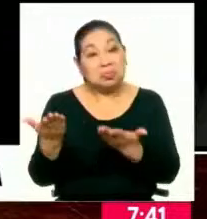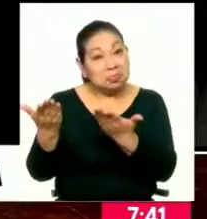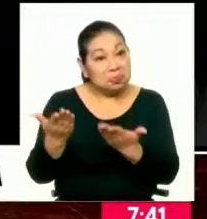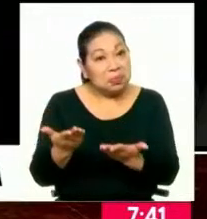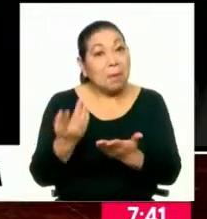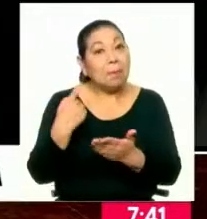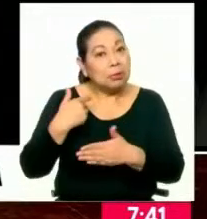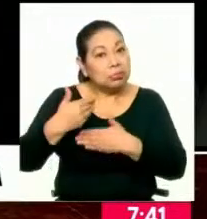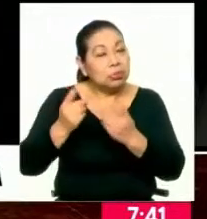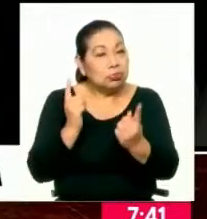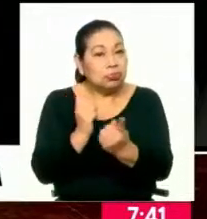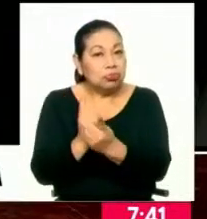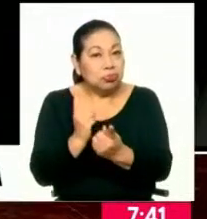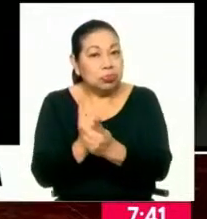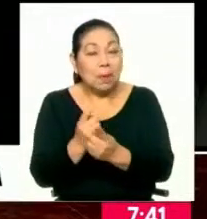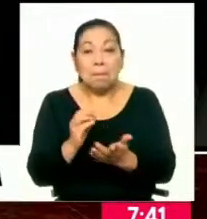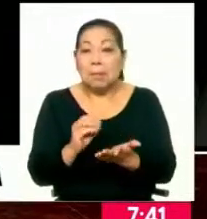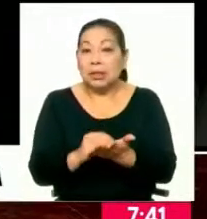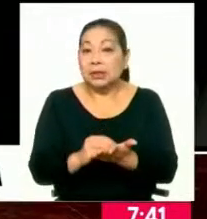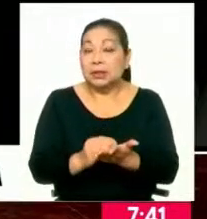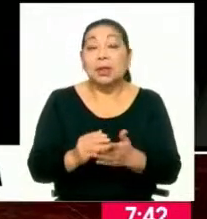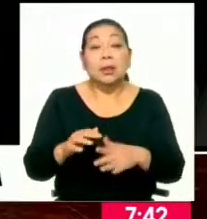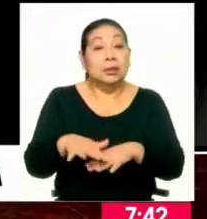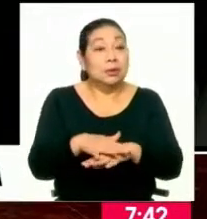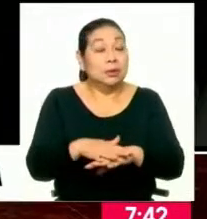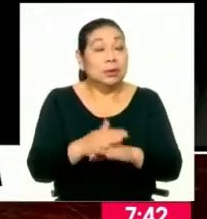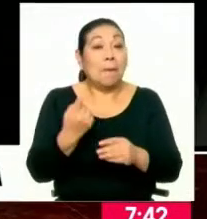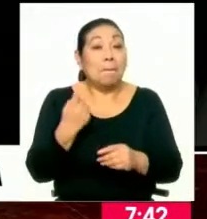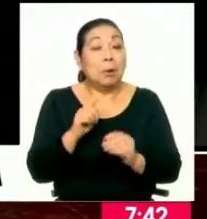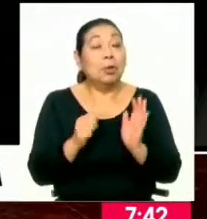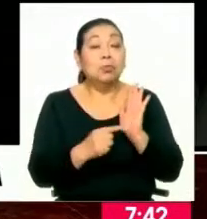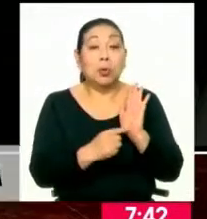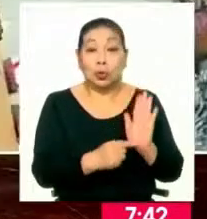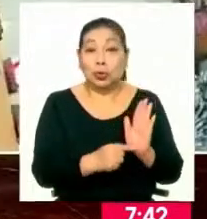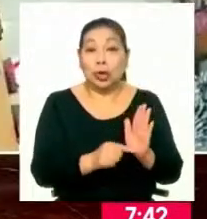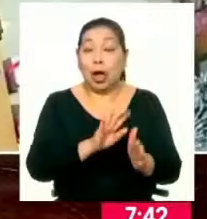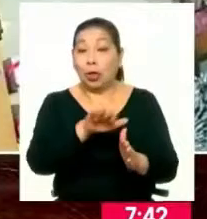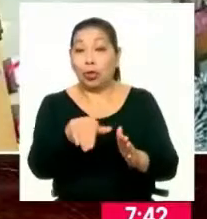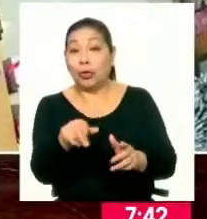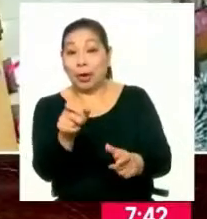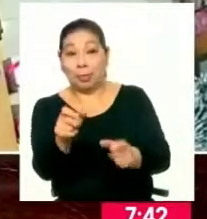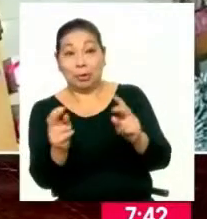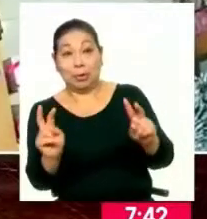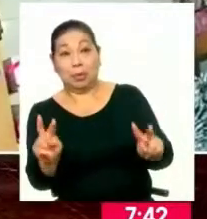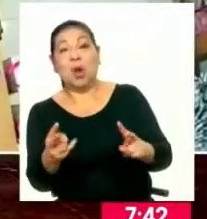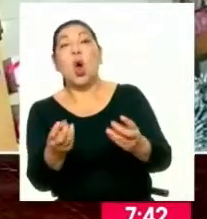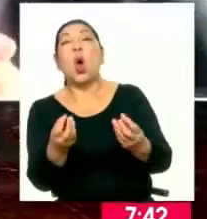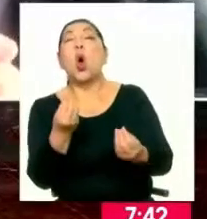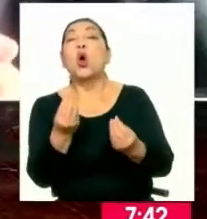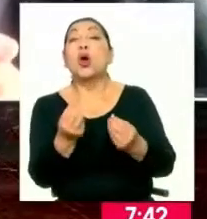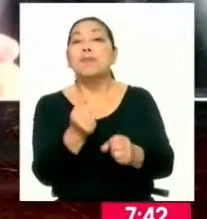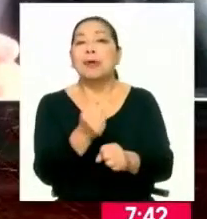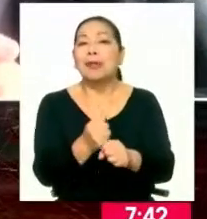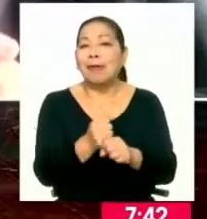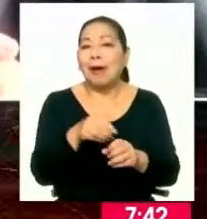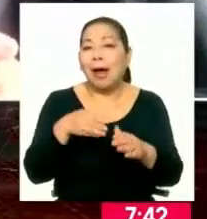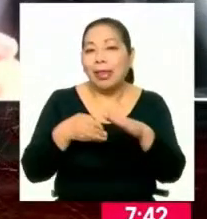invitación para seguir de cerca algunos de los casos que sin duda van a tratar allí, para mostrarles a los televidentes cómo funciona